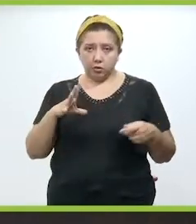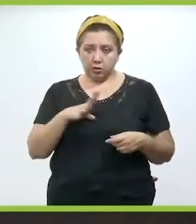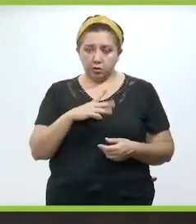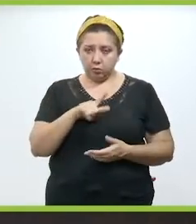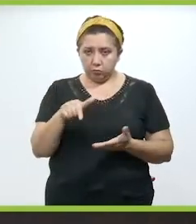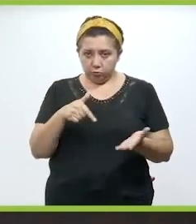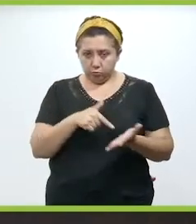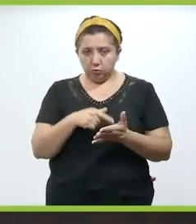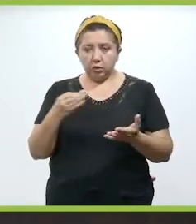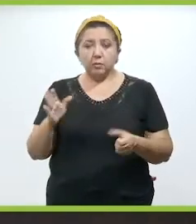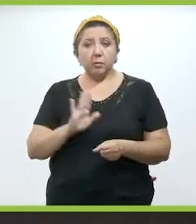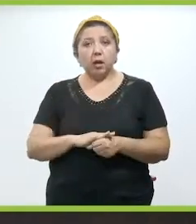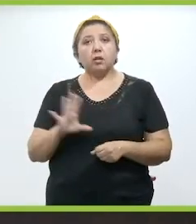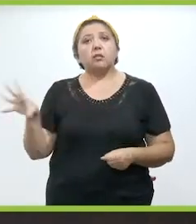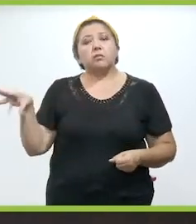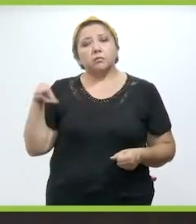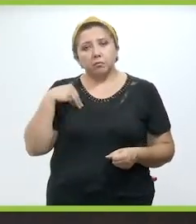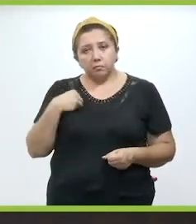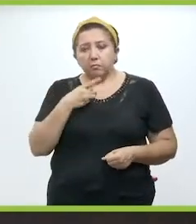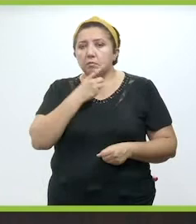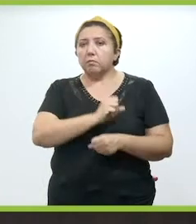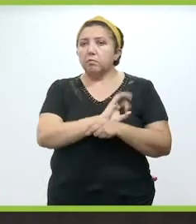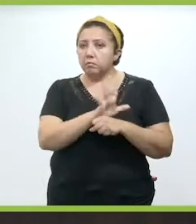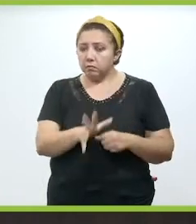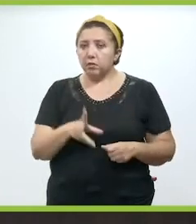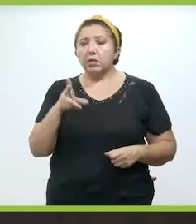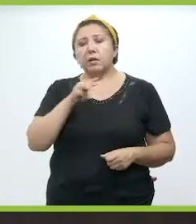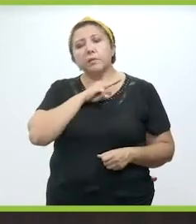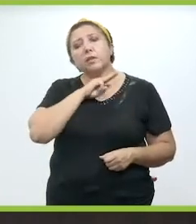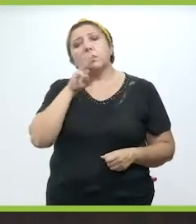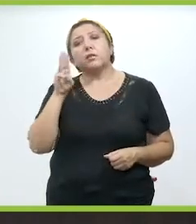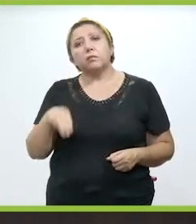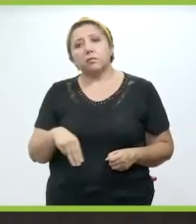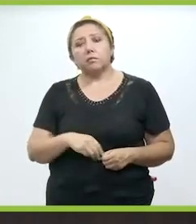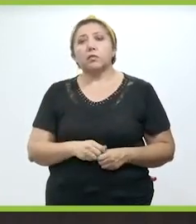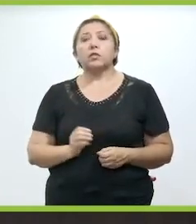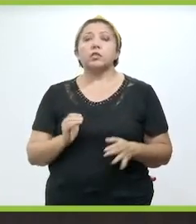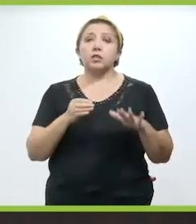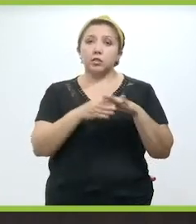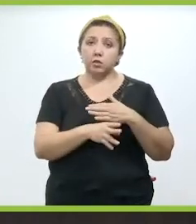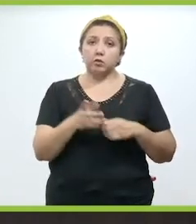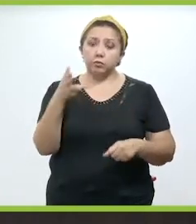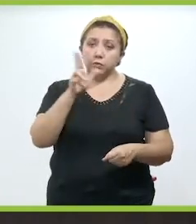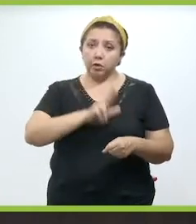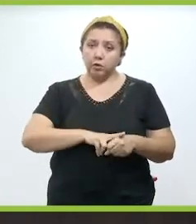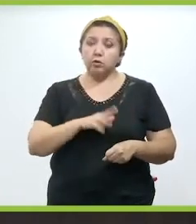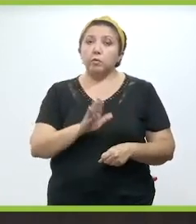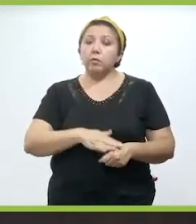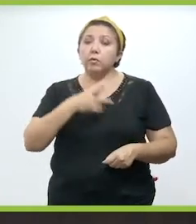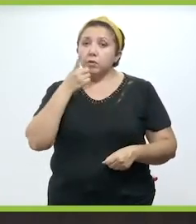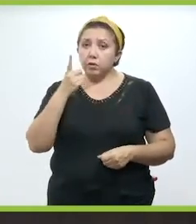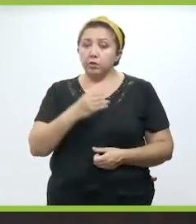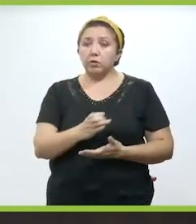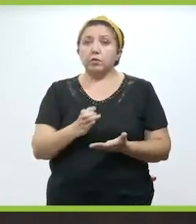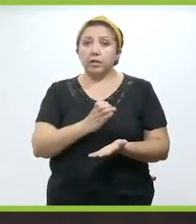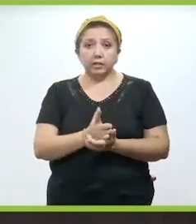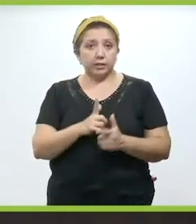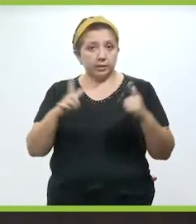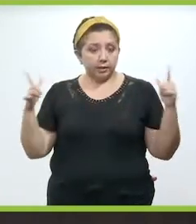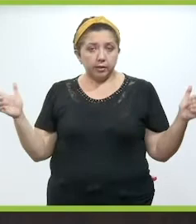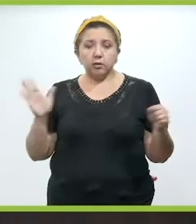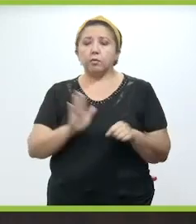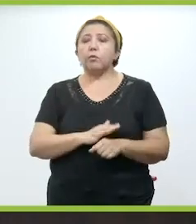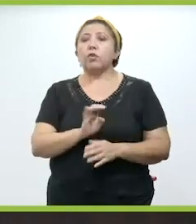es donde hay el mayor número de contagios y el mayor número también de lamentables fallecimientos y de ingresos hospitalarios por la dinámica de las ciudades grandes.